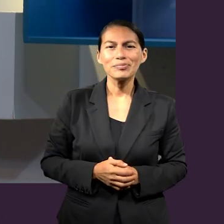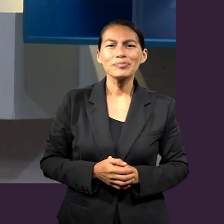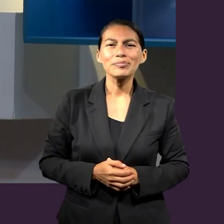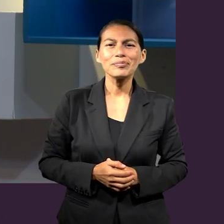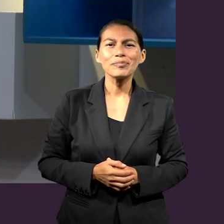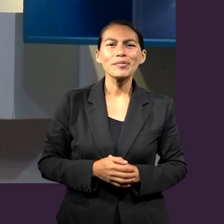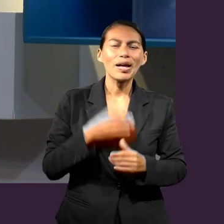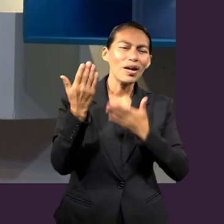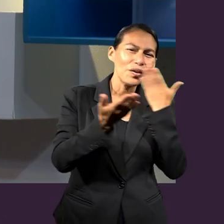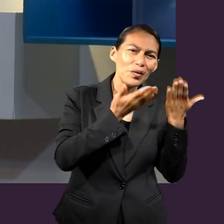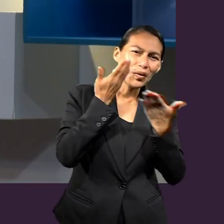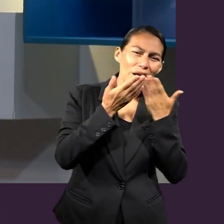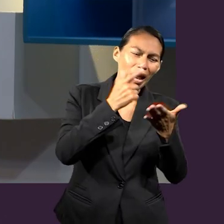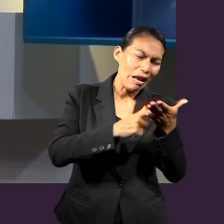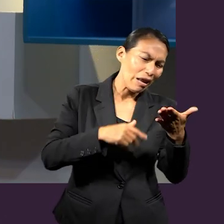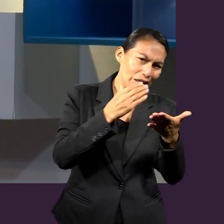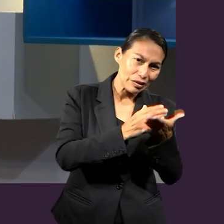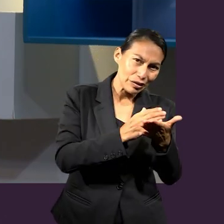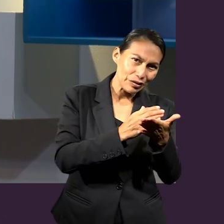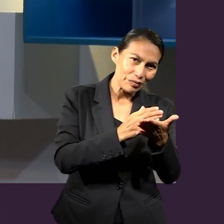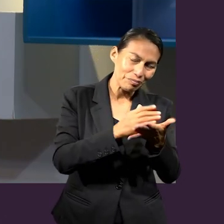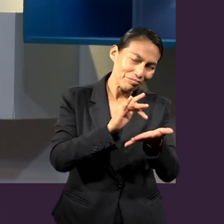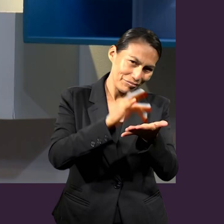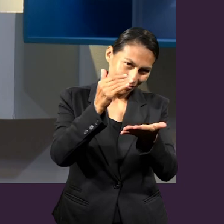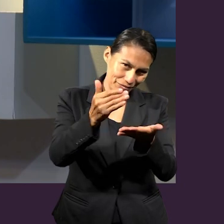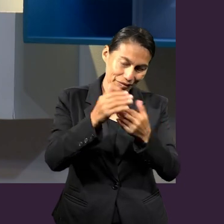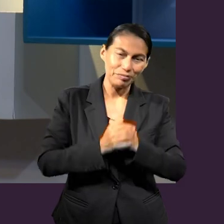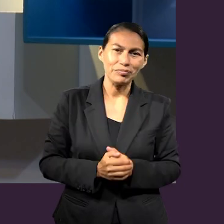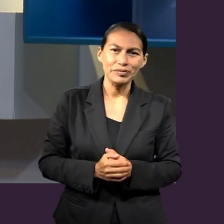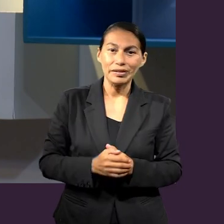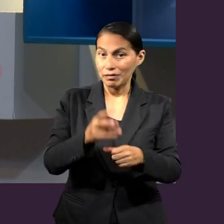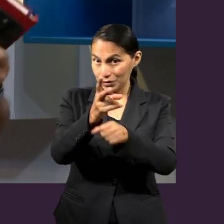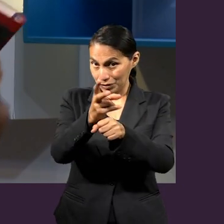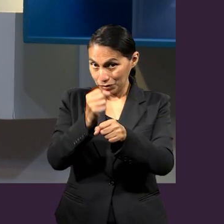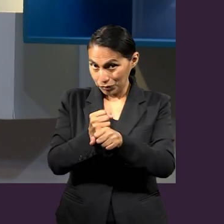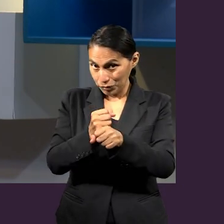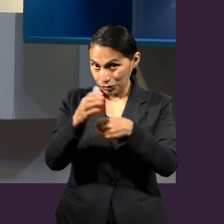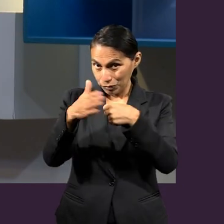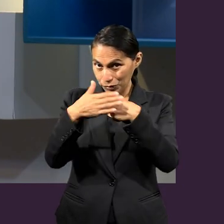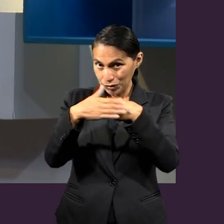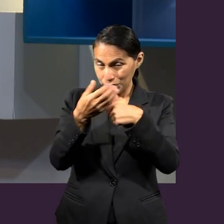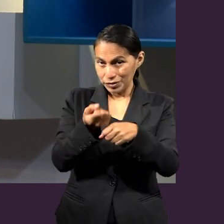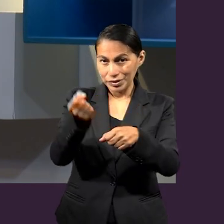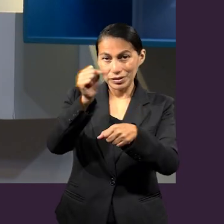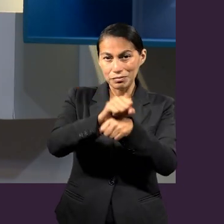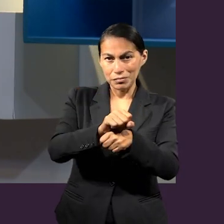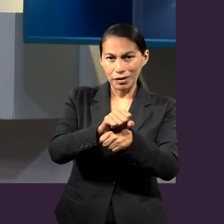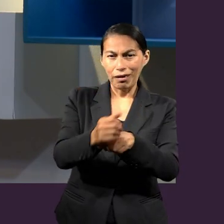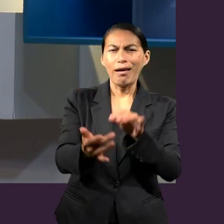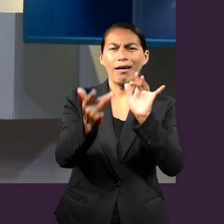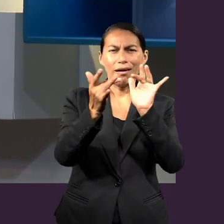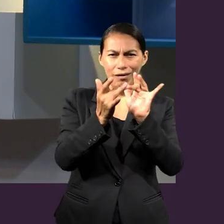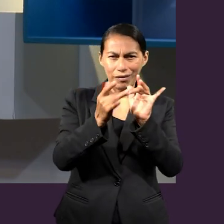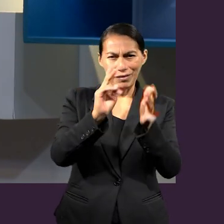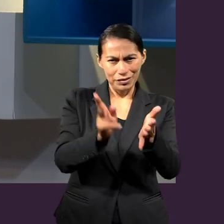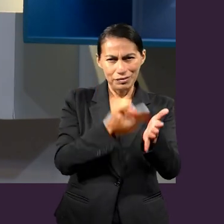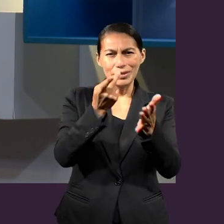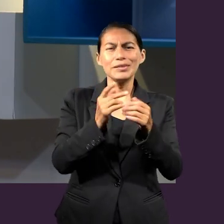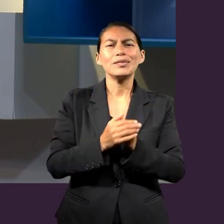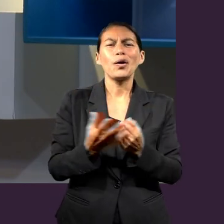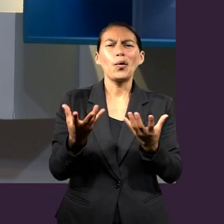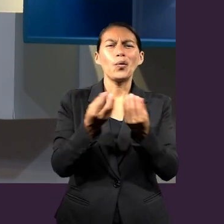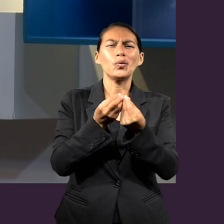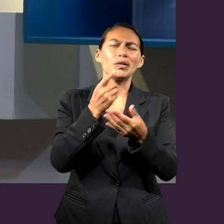estado con nosotros compartiendo el repaso de esta lesión y los invitamos a que para la próxima semana se